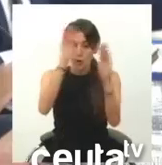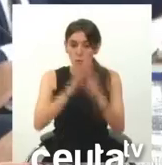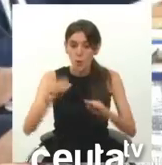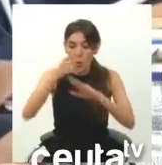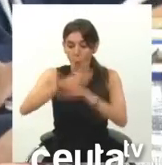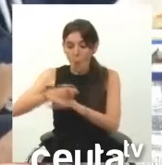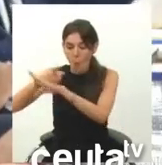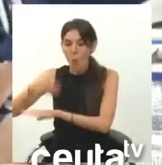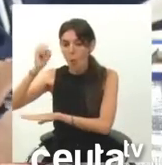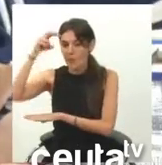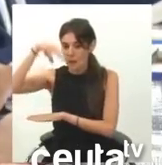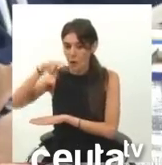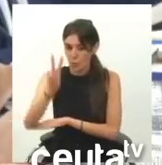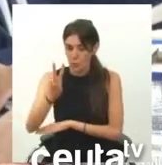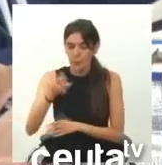mandatos de la ONU.